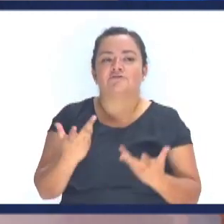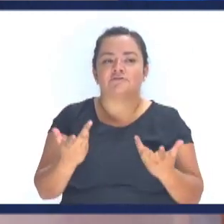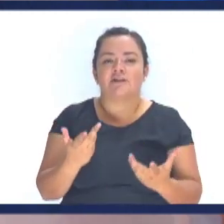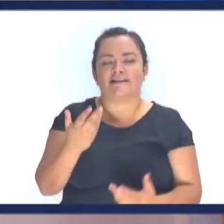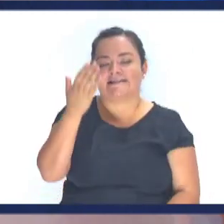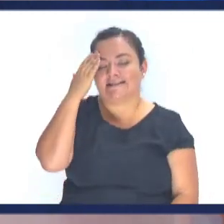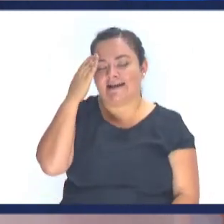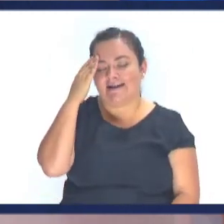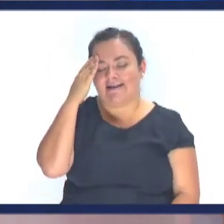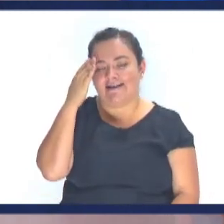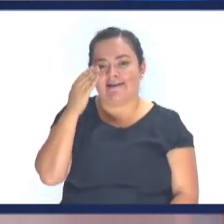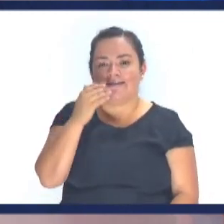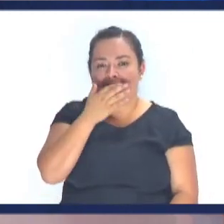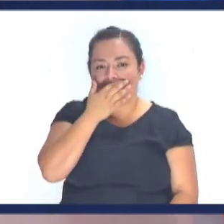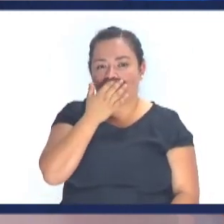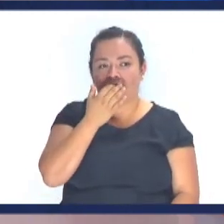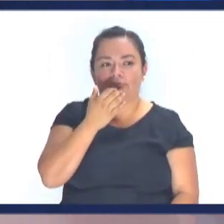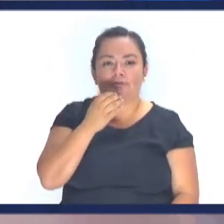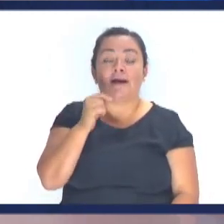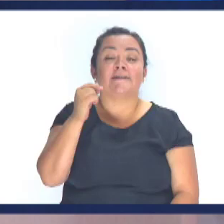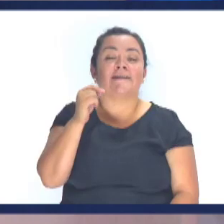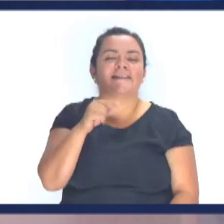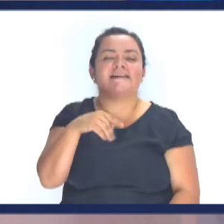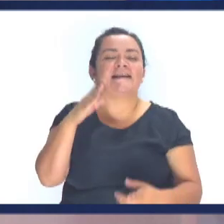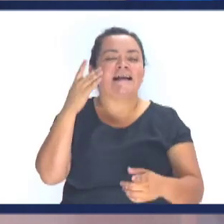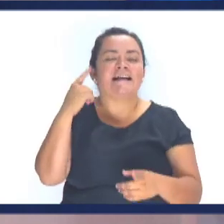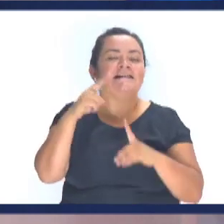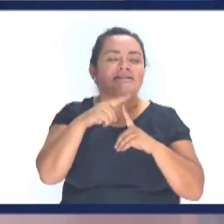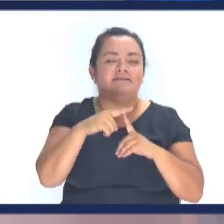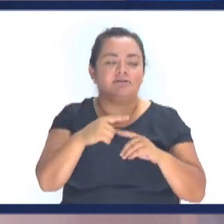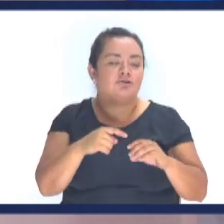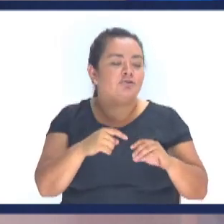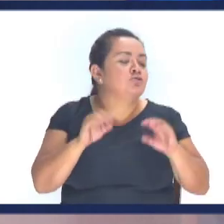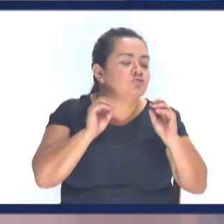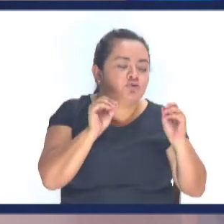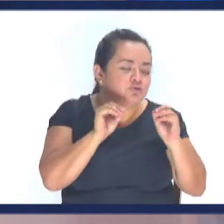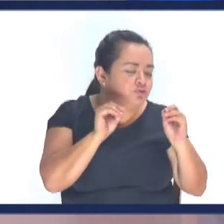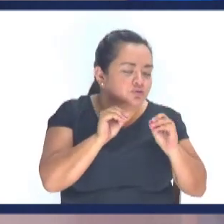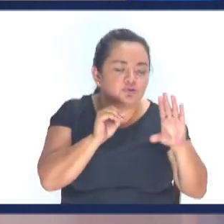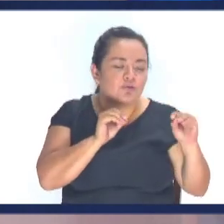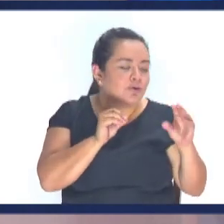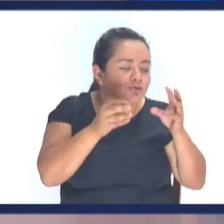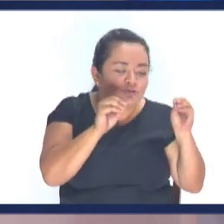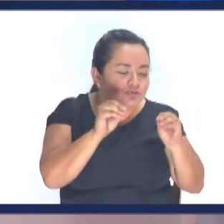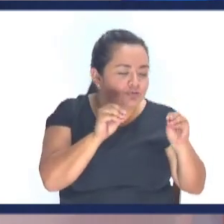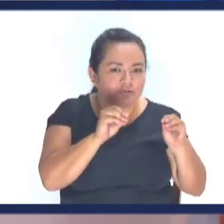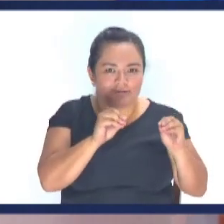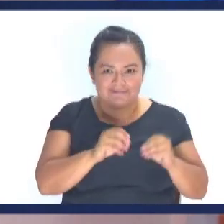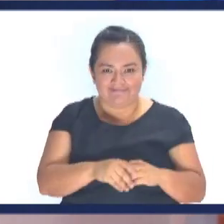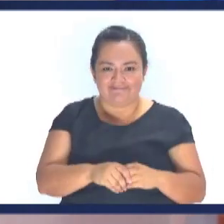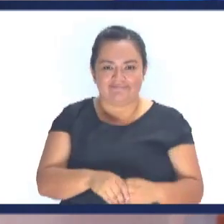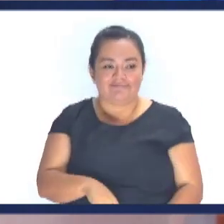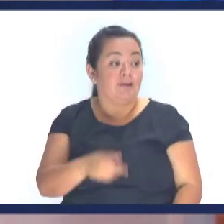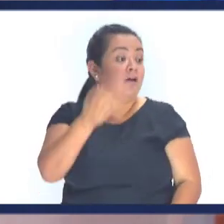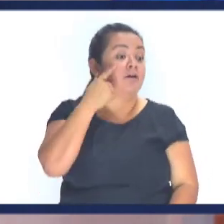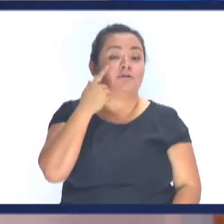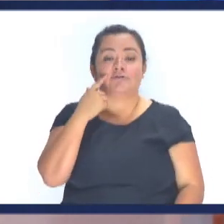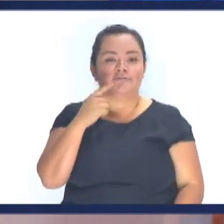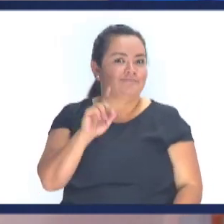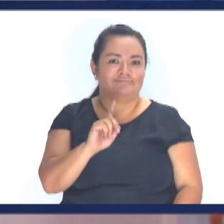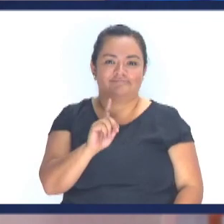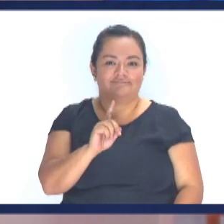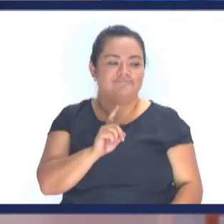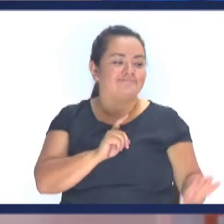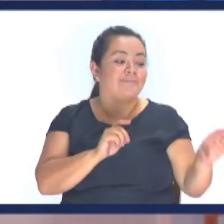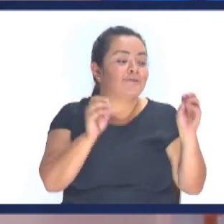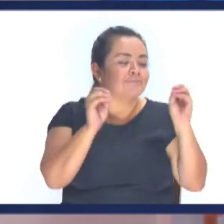¿Cómo sé que respeta al perro? Porque el que lo vio ¿Dónde está? Pero le hablaba Como a 3 metros ¿Me entiendes lo que le digo? No llegaba a meterse en la jaula Dino ¿Dónde es? No,